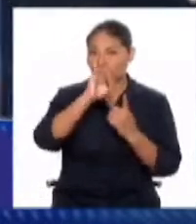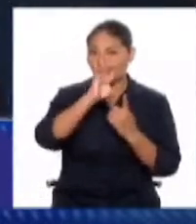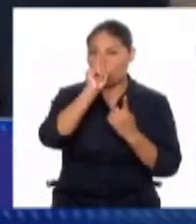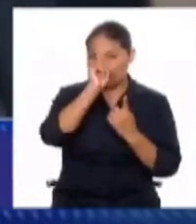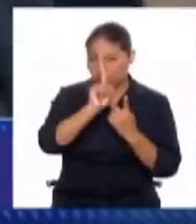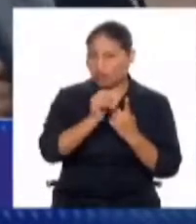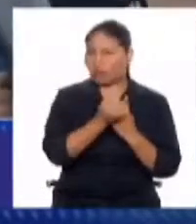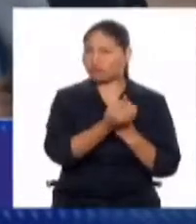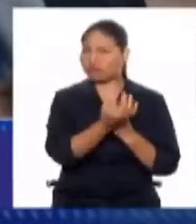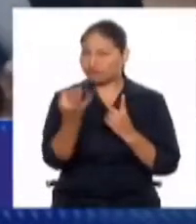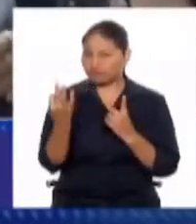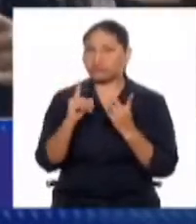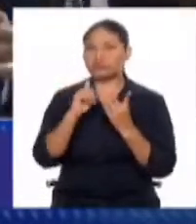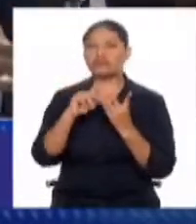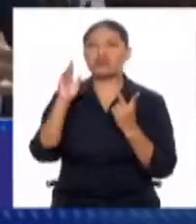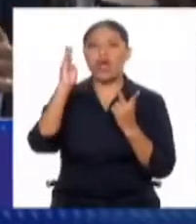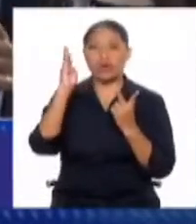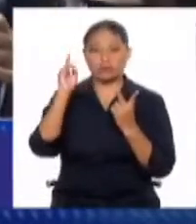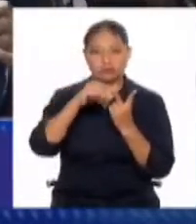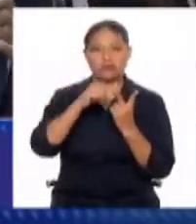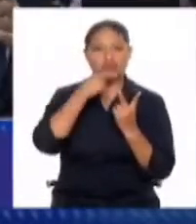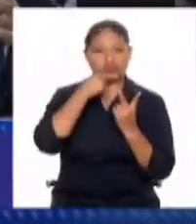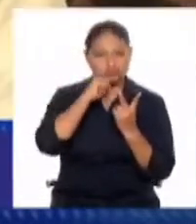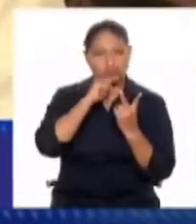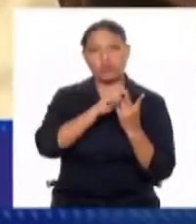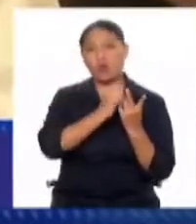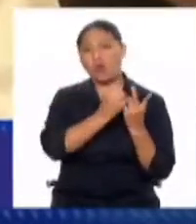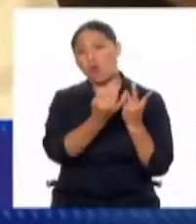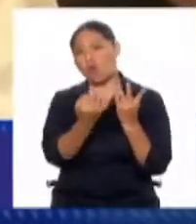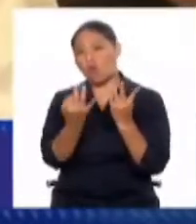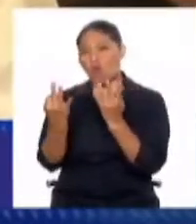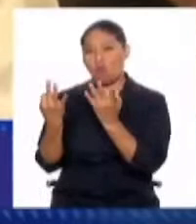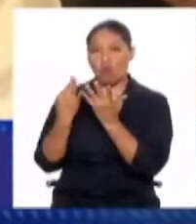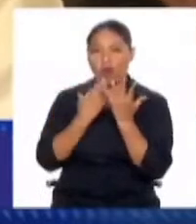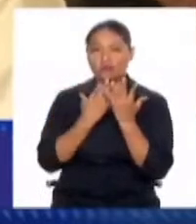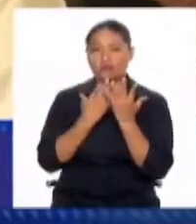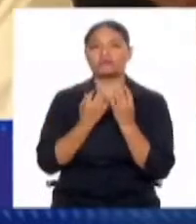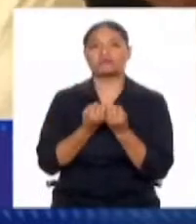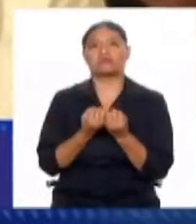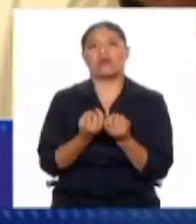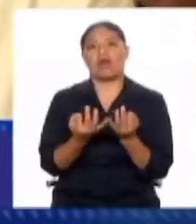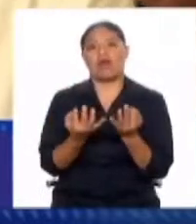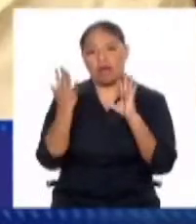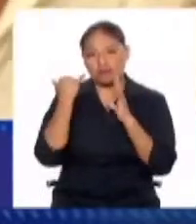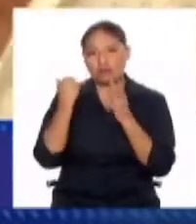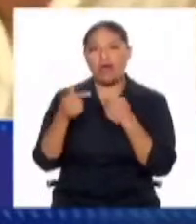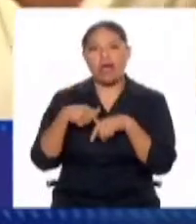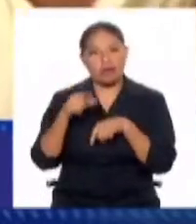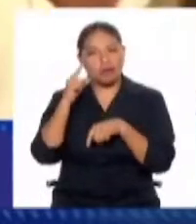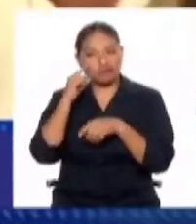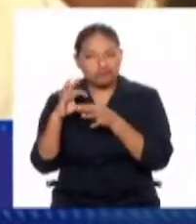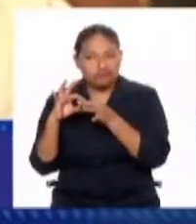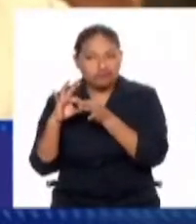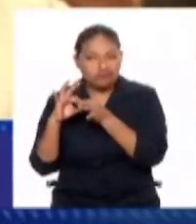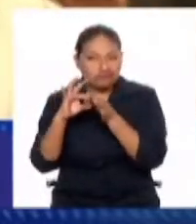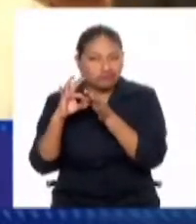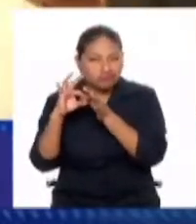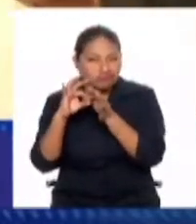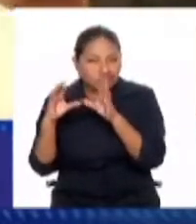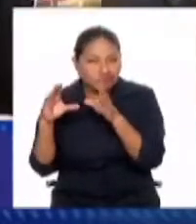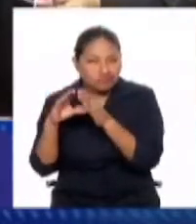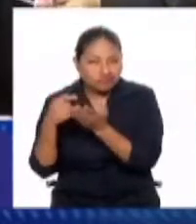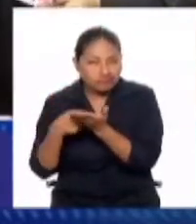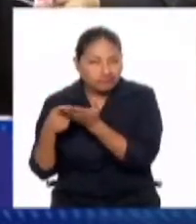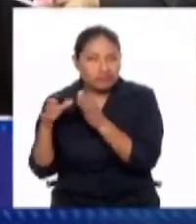Toledo, la señora Eliancar, sino también otros personajes vinculados a los temas de Odreves y a los temas de